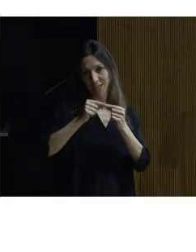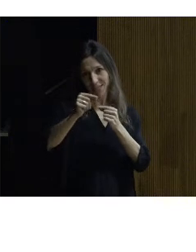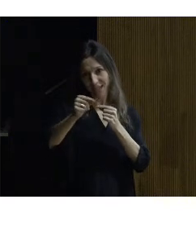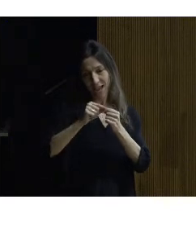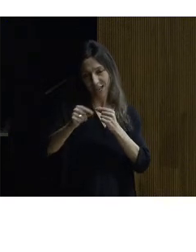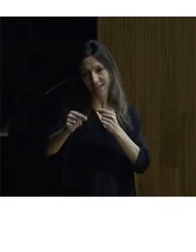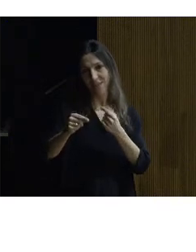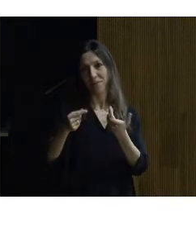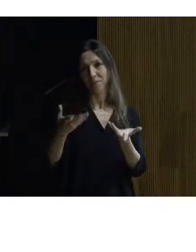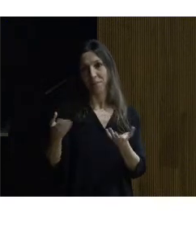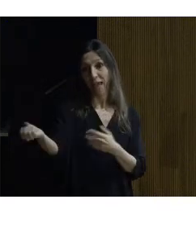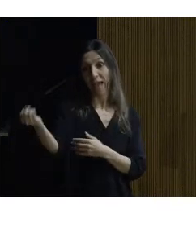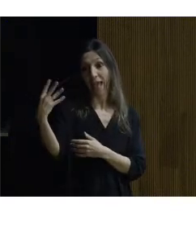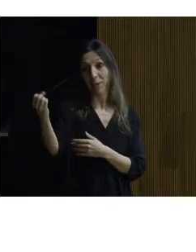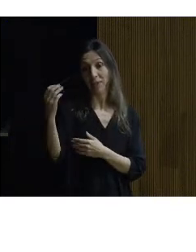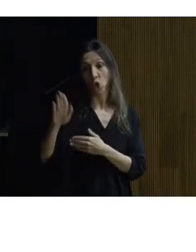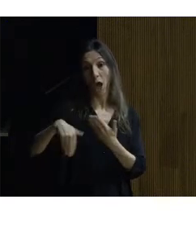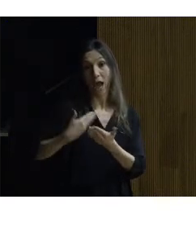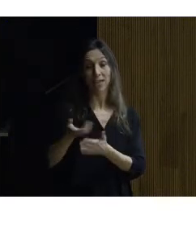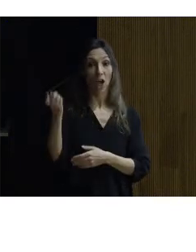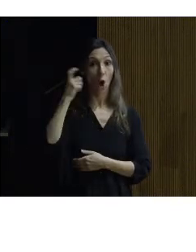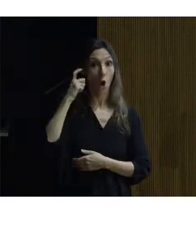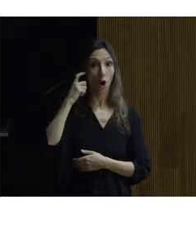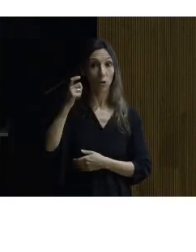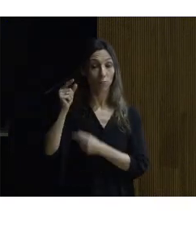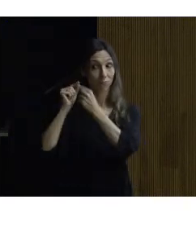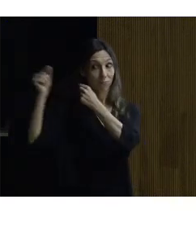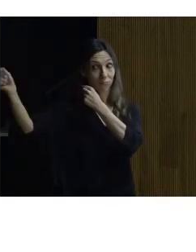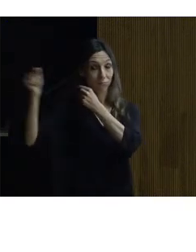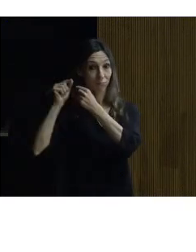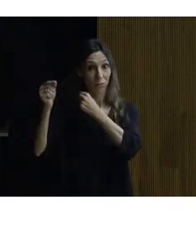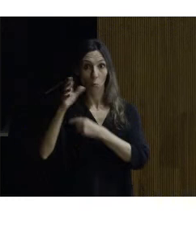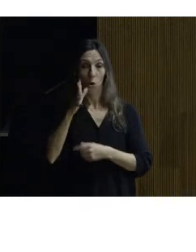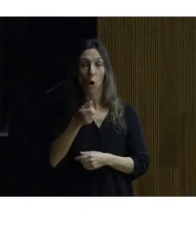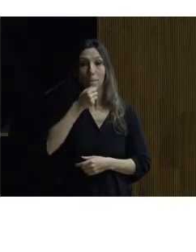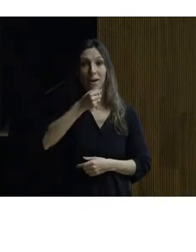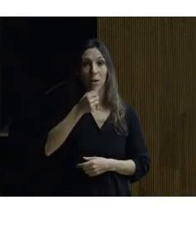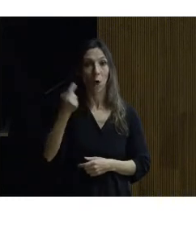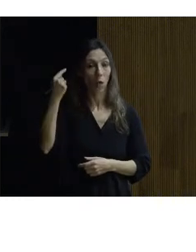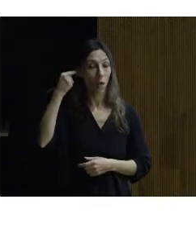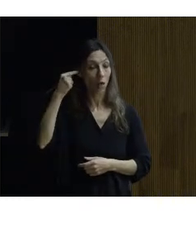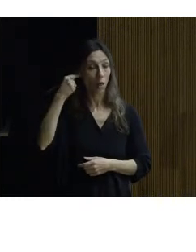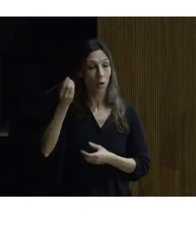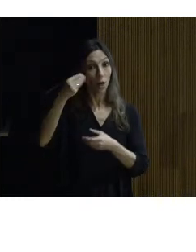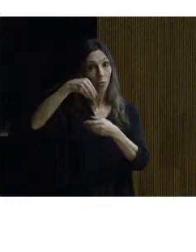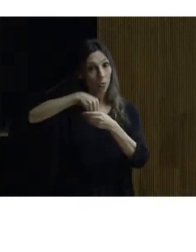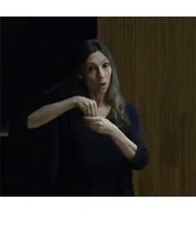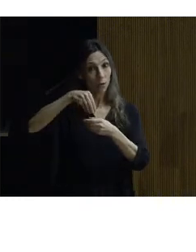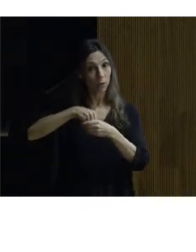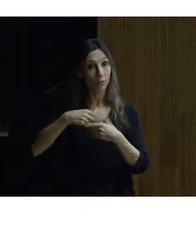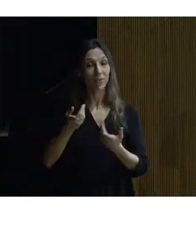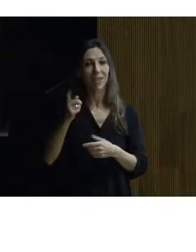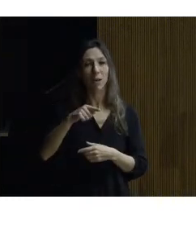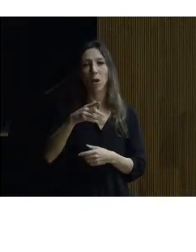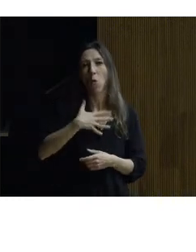hasta donde está su oído porque el micrófono está en el implante que tiene en su oído en segundo lugar la reverberación que pueda tener